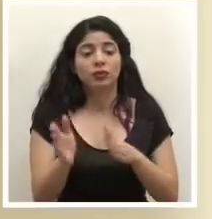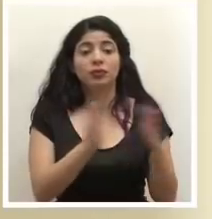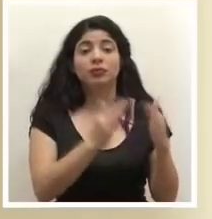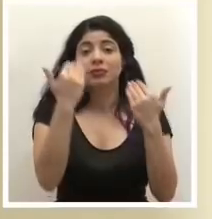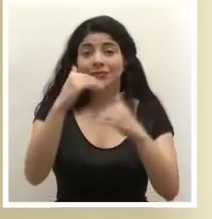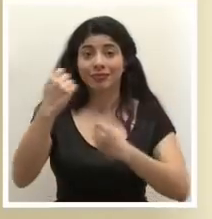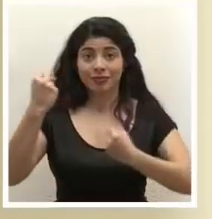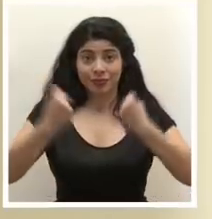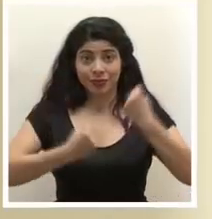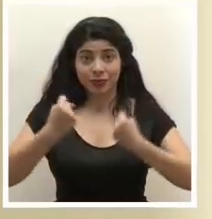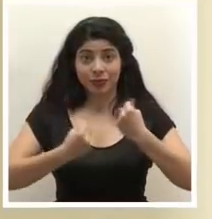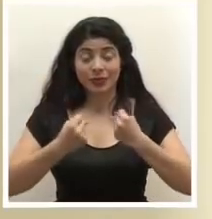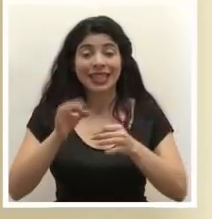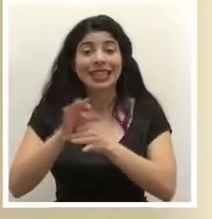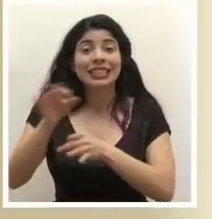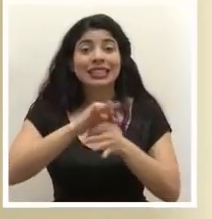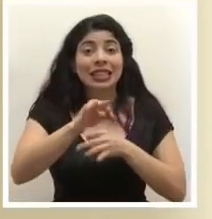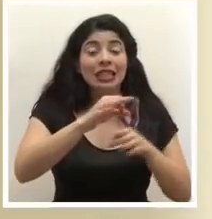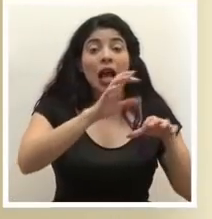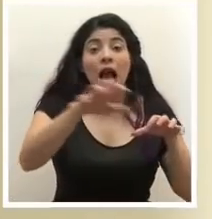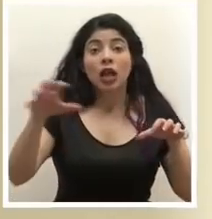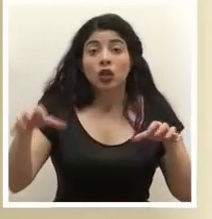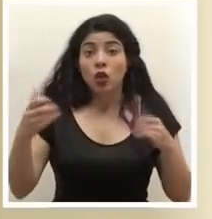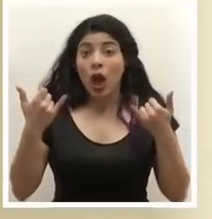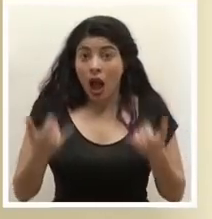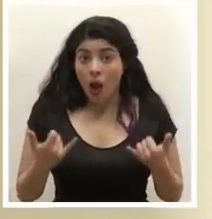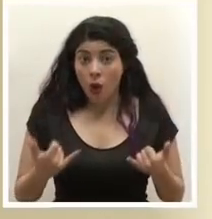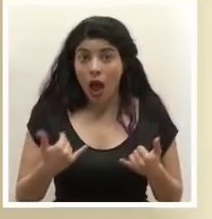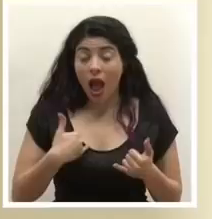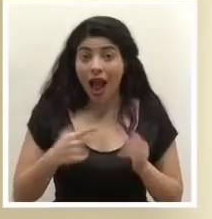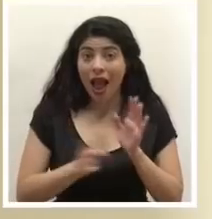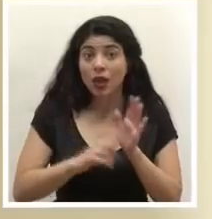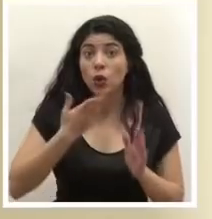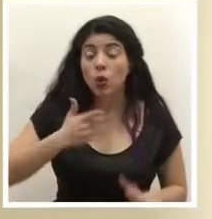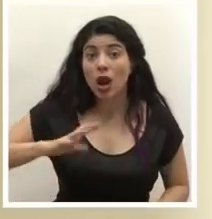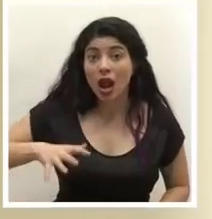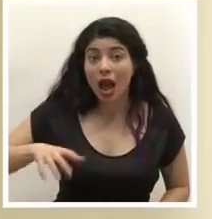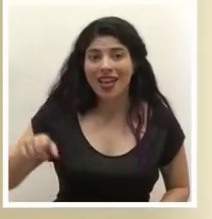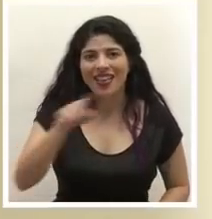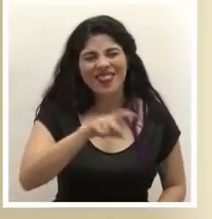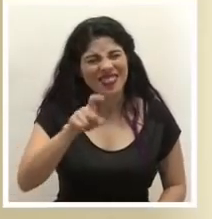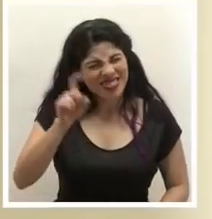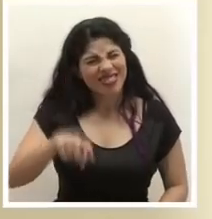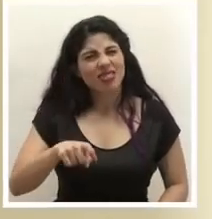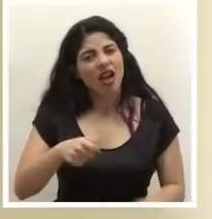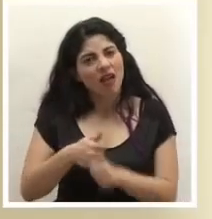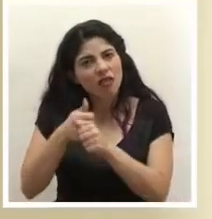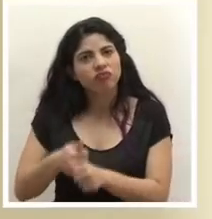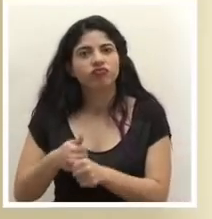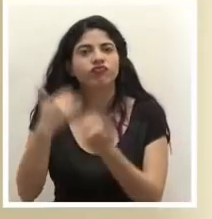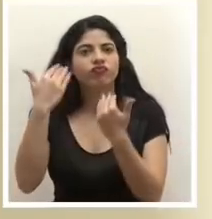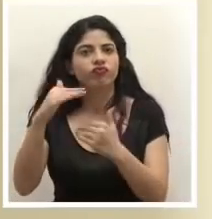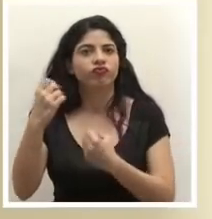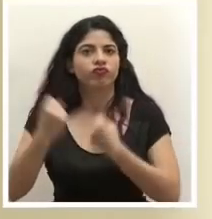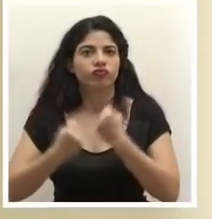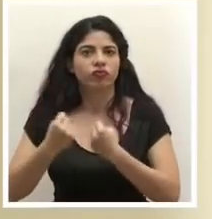sanitaria, los distritos y cantones que están bajo alerta naranja deben sujetarse a la restricción vehicular